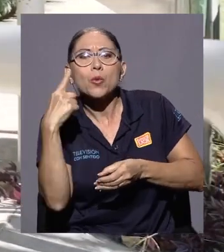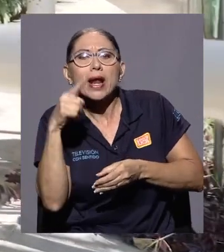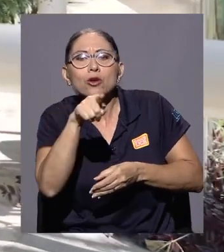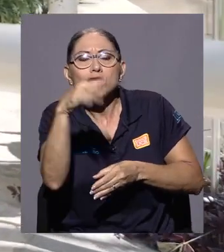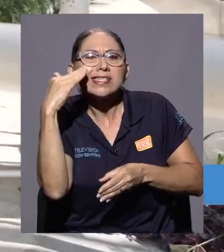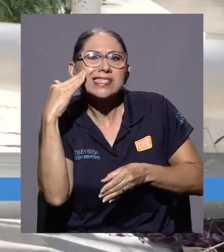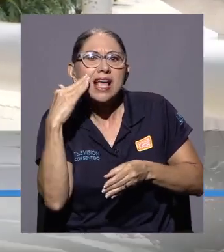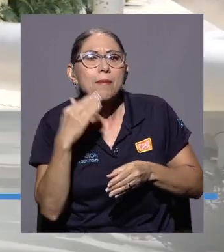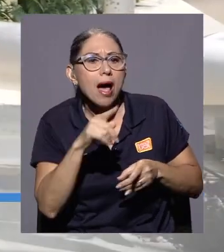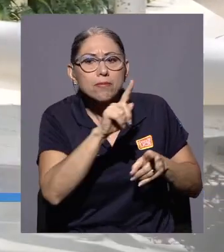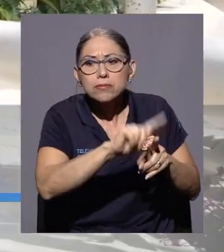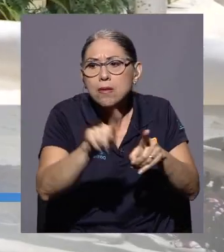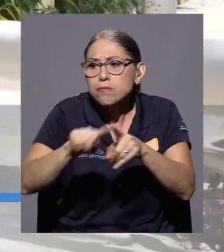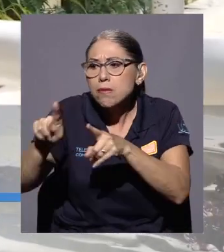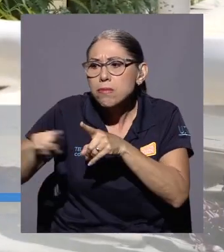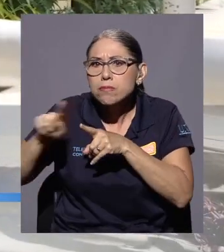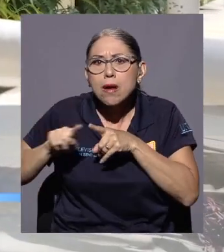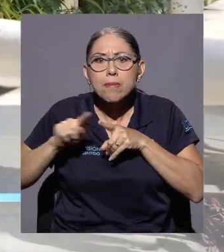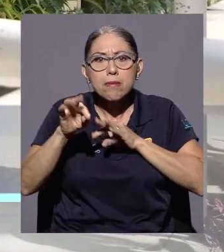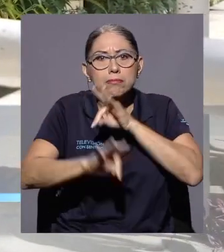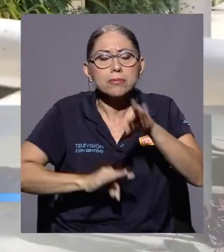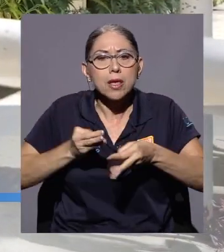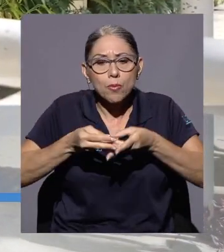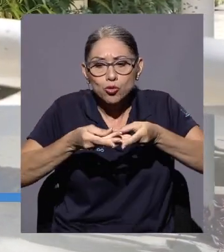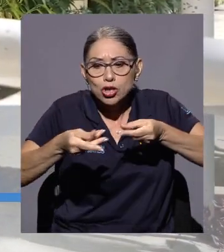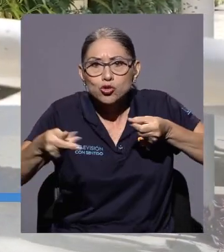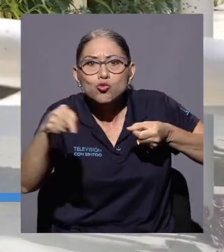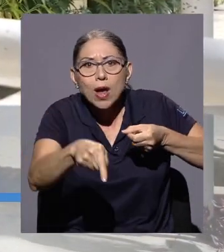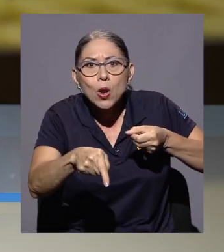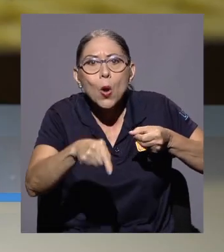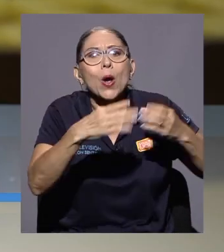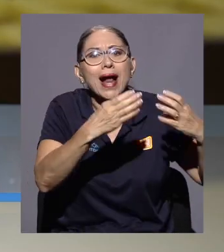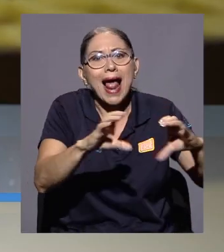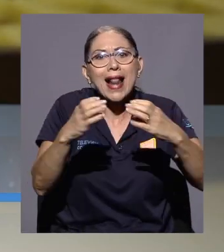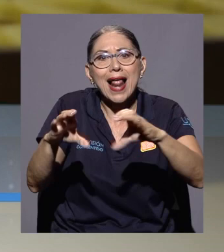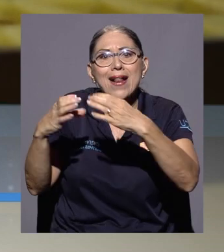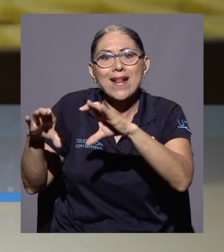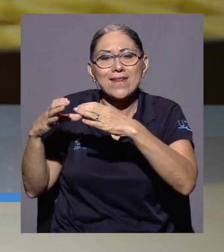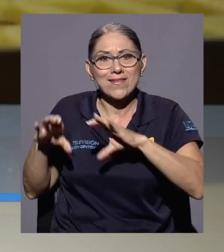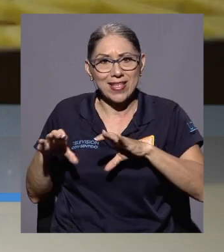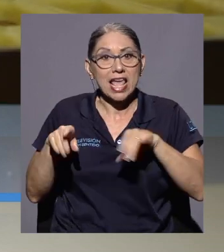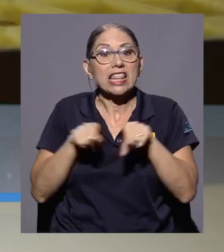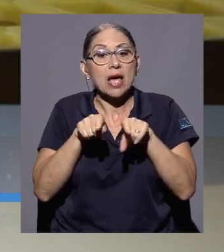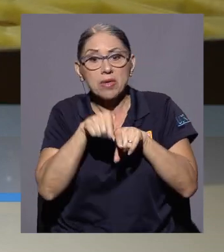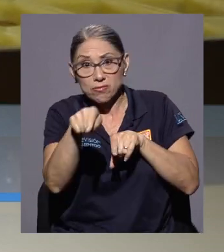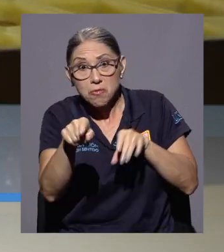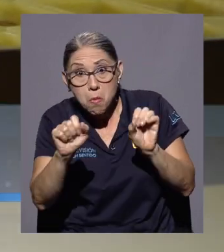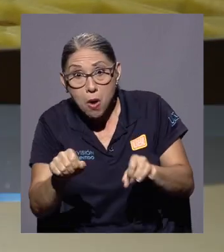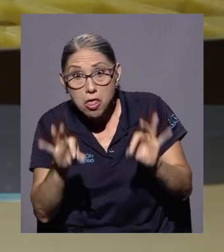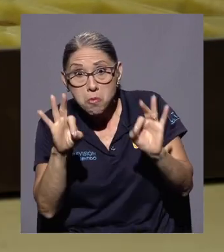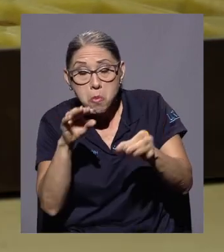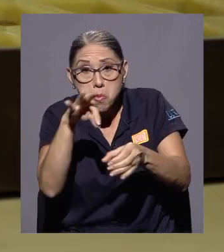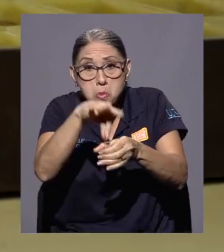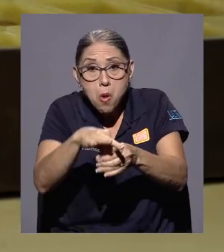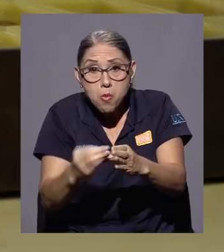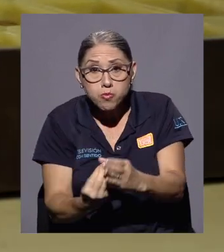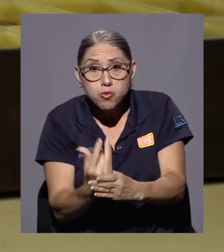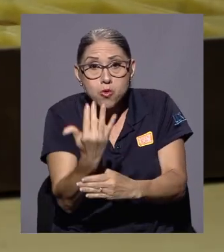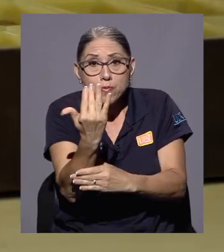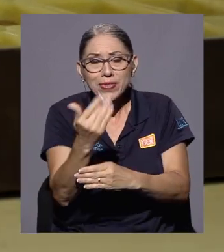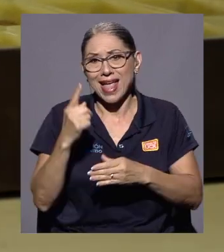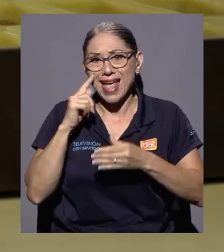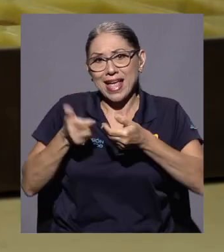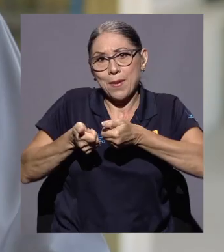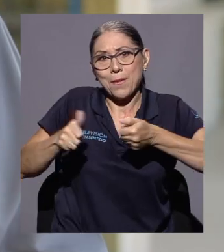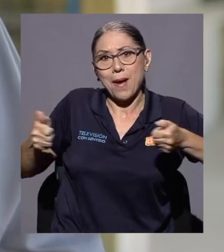conocer la clasificación de los distintos tipos de suelo que hay en cada cantón del país, así como detalles sobre su grado de fertilidad. Este mapa